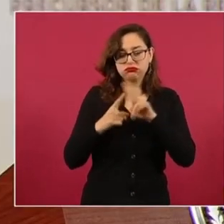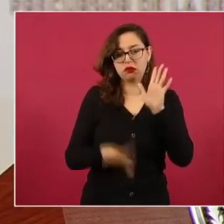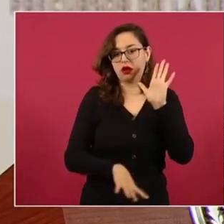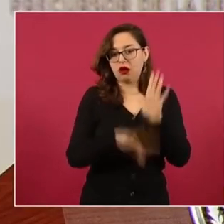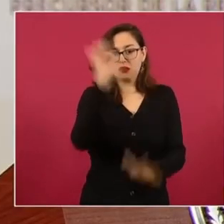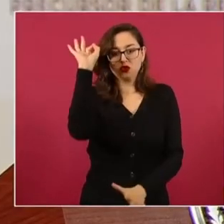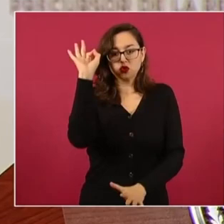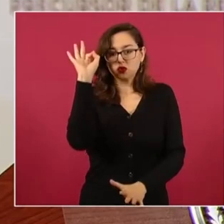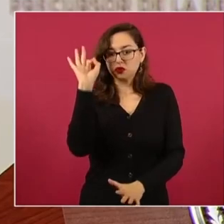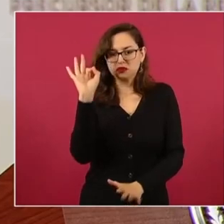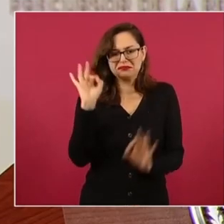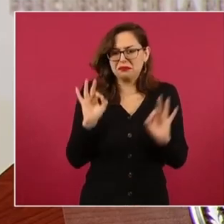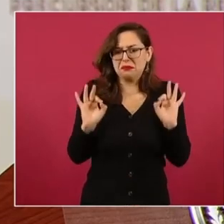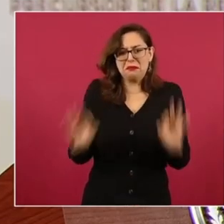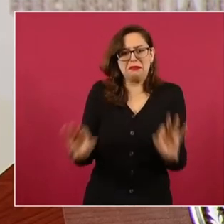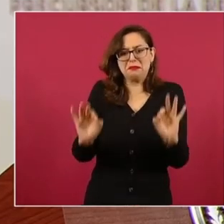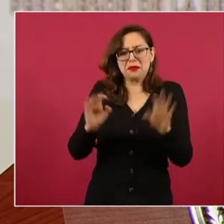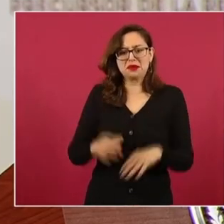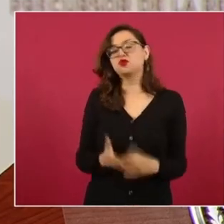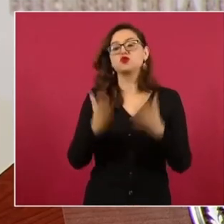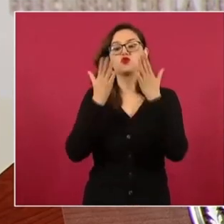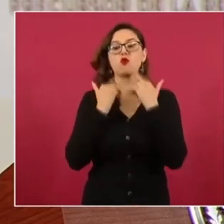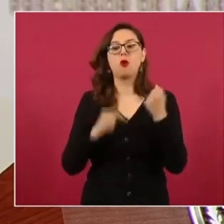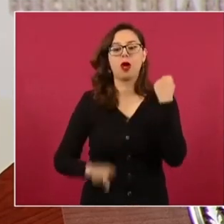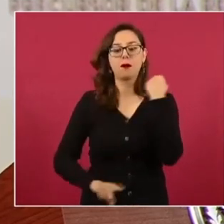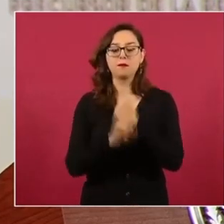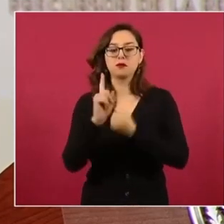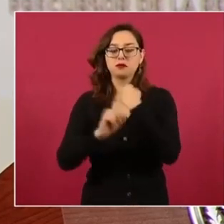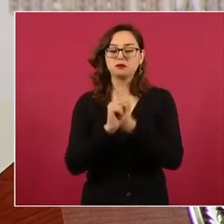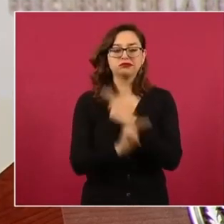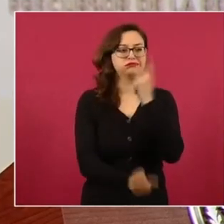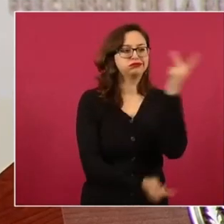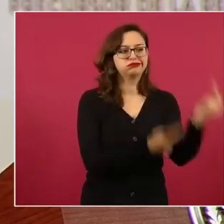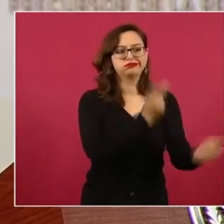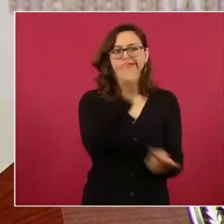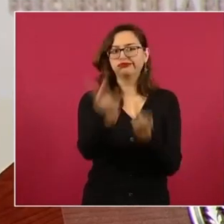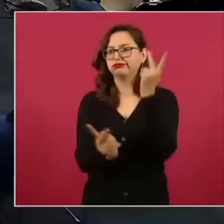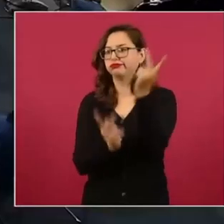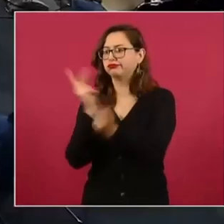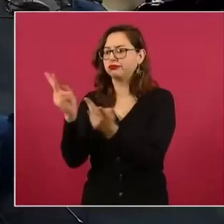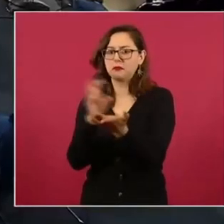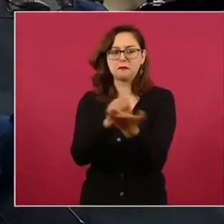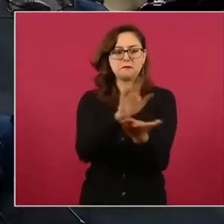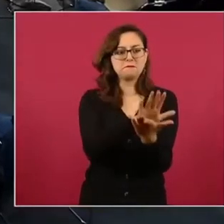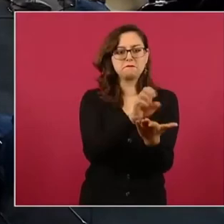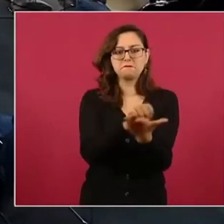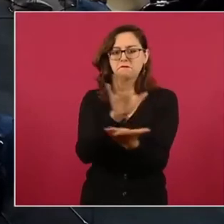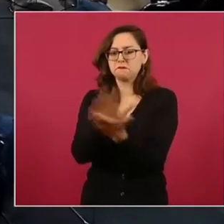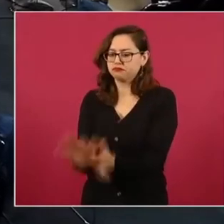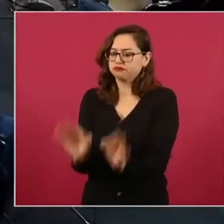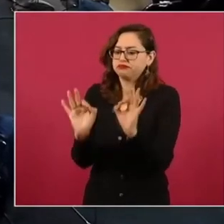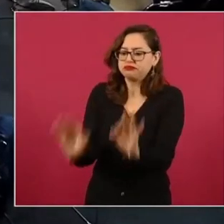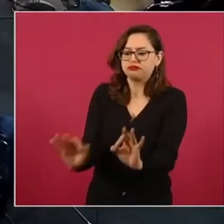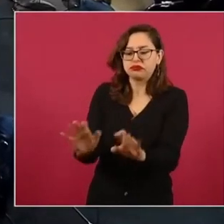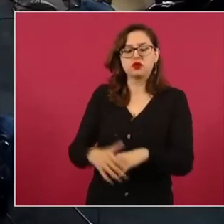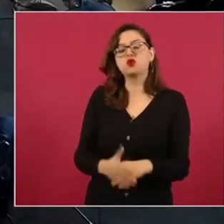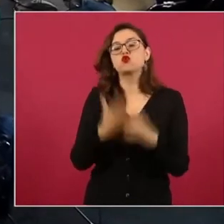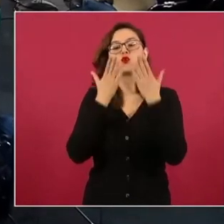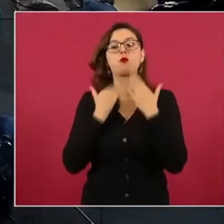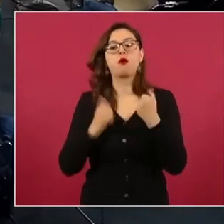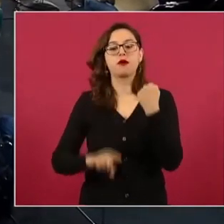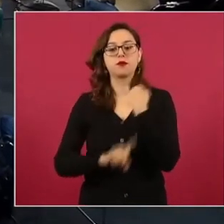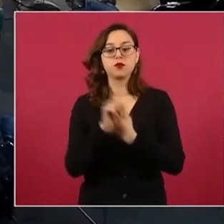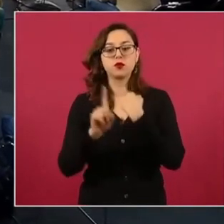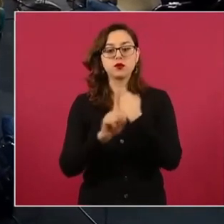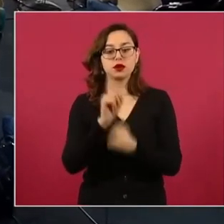No falla. Si se hace bien la encuesta, no falla. ahora,